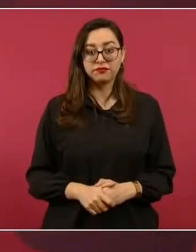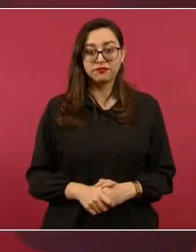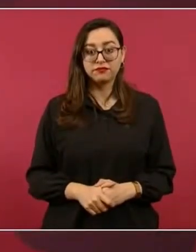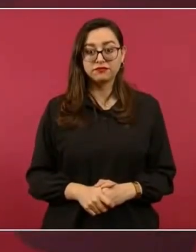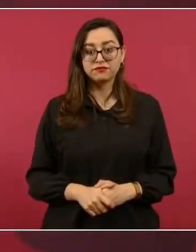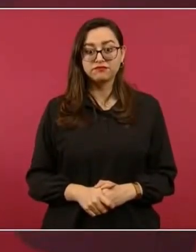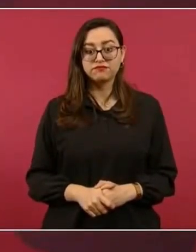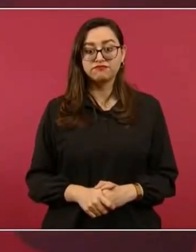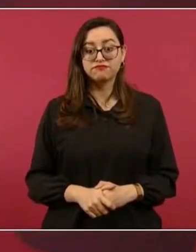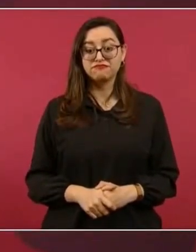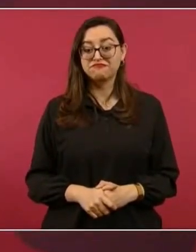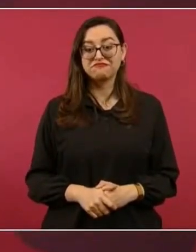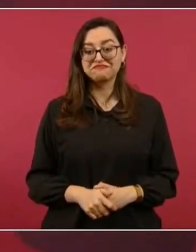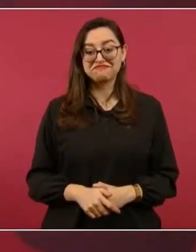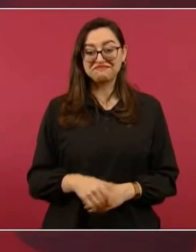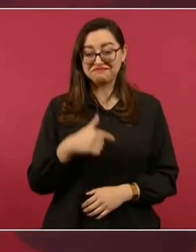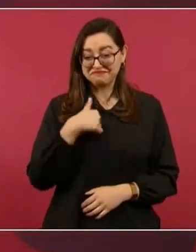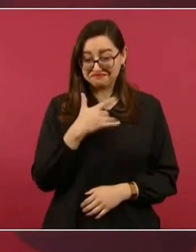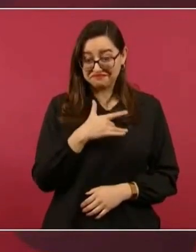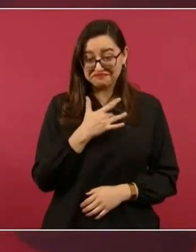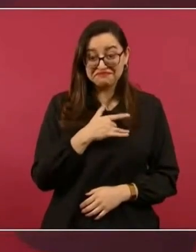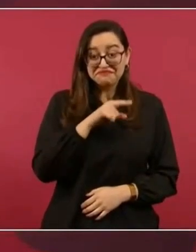No, estoy seguro que no ha ido.